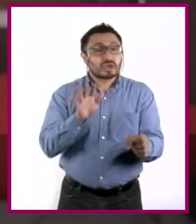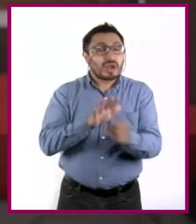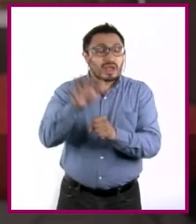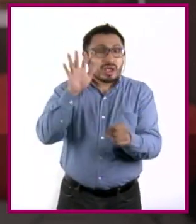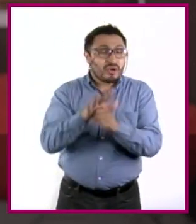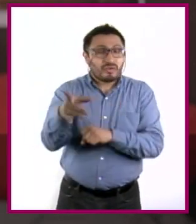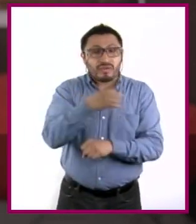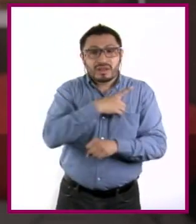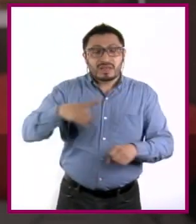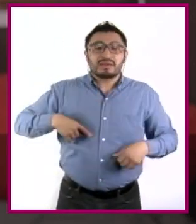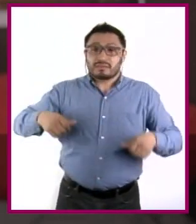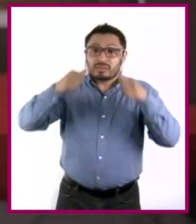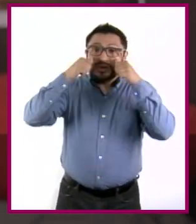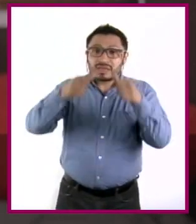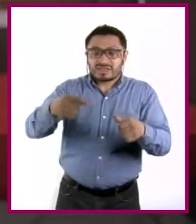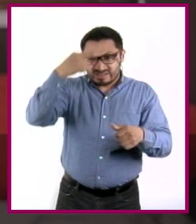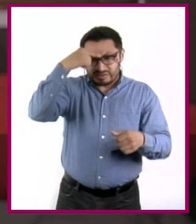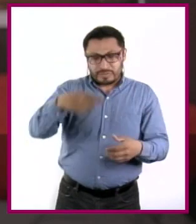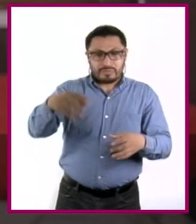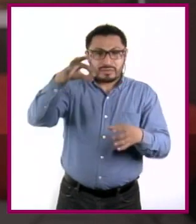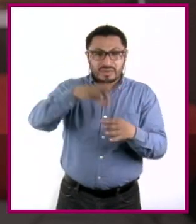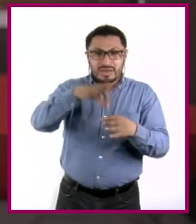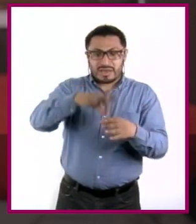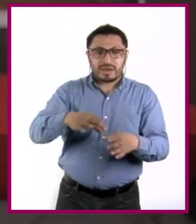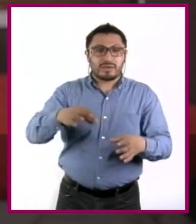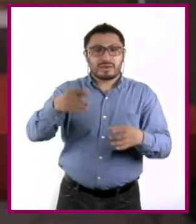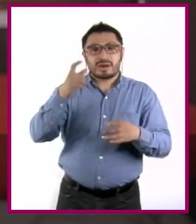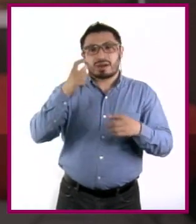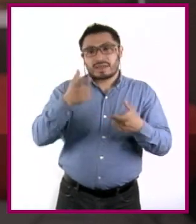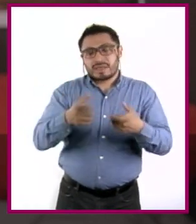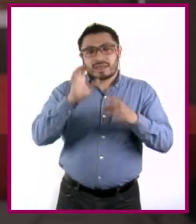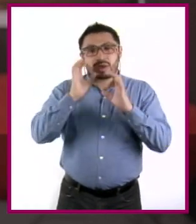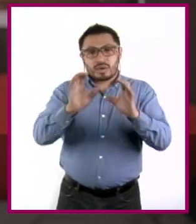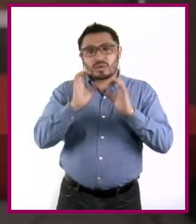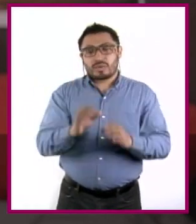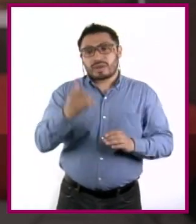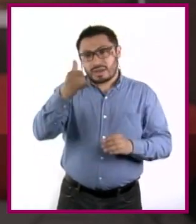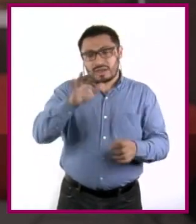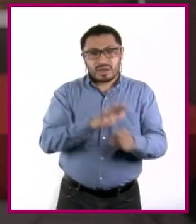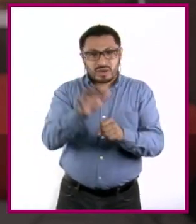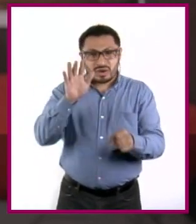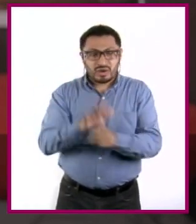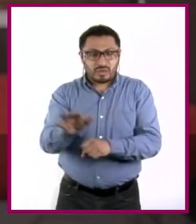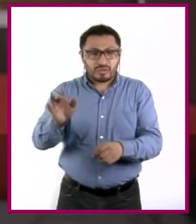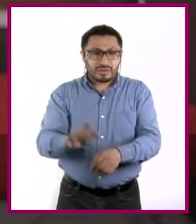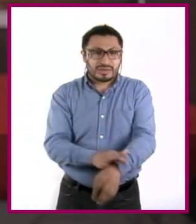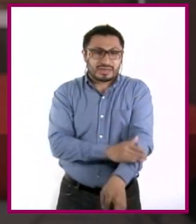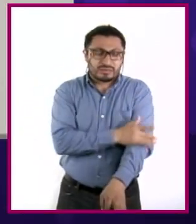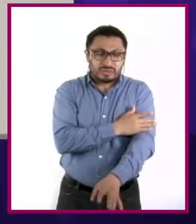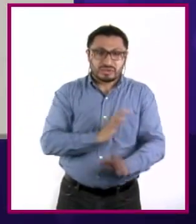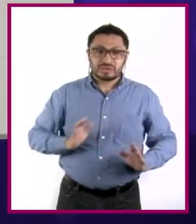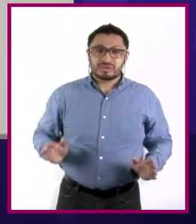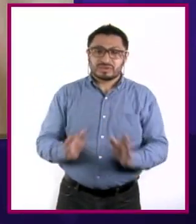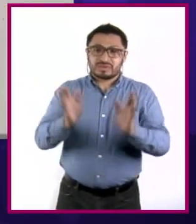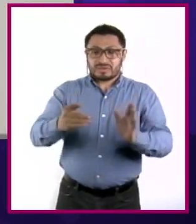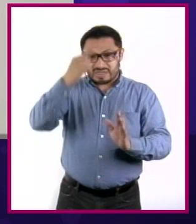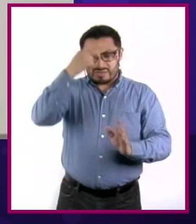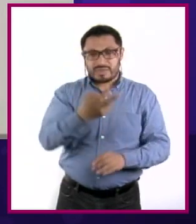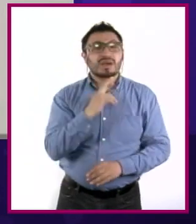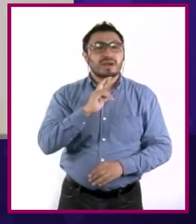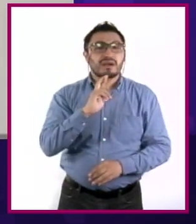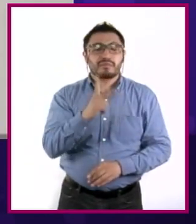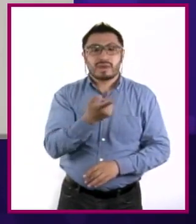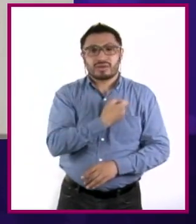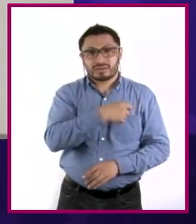atentos para cuidar nuestro bolsillo y cuáles otras podemos promover para disfrutar de una salud emocional financiera? Para buscar un